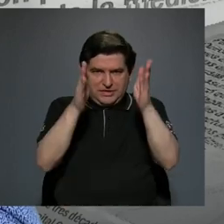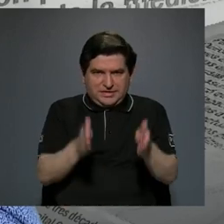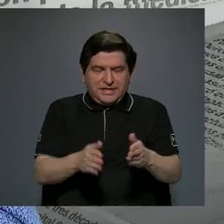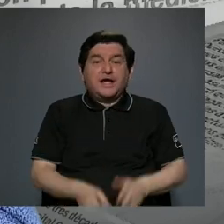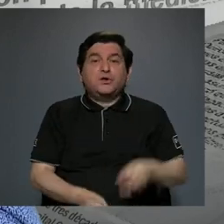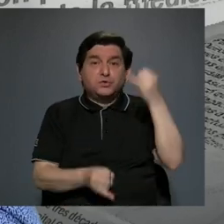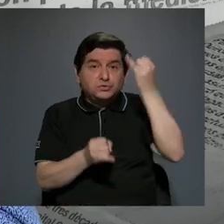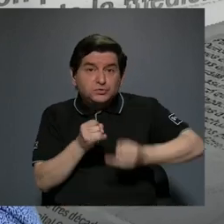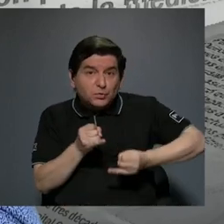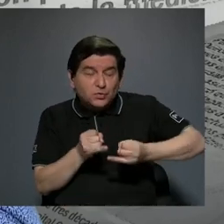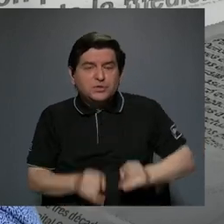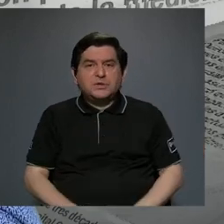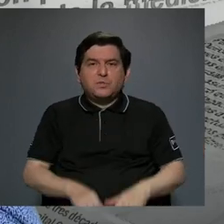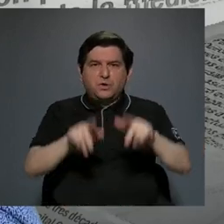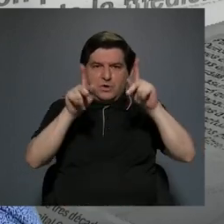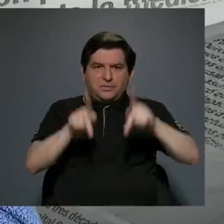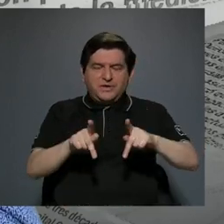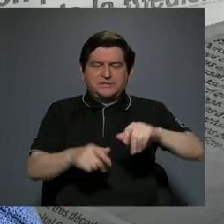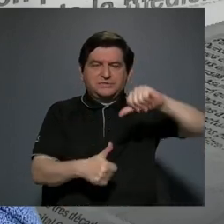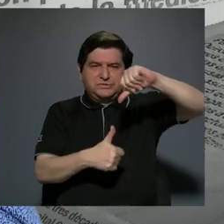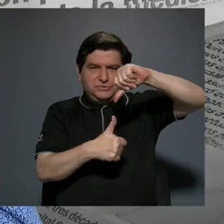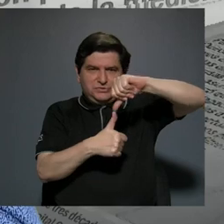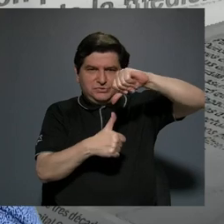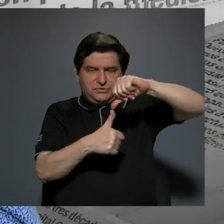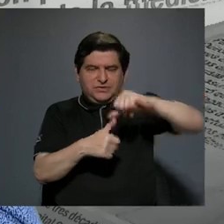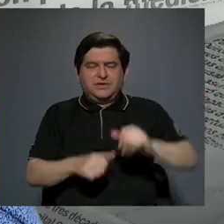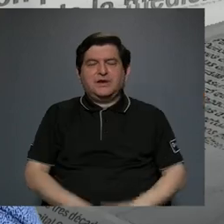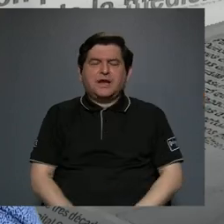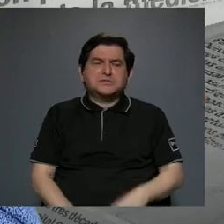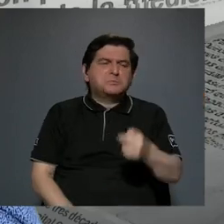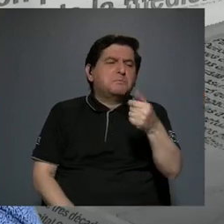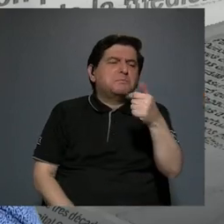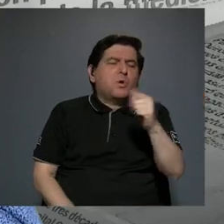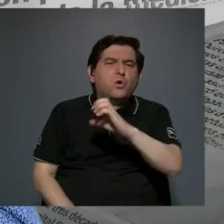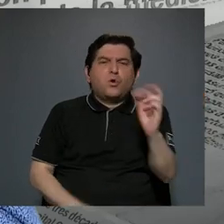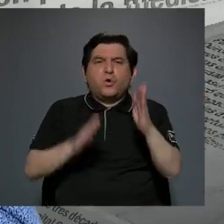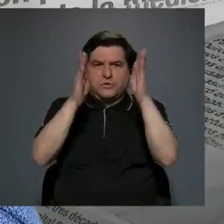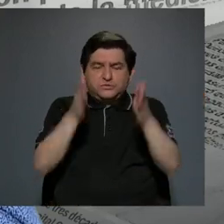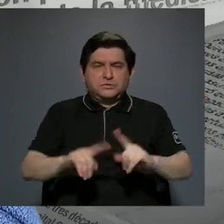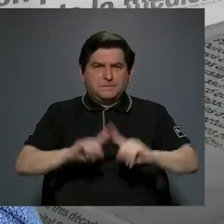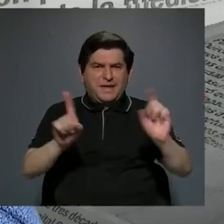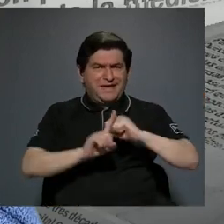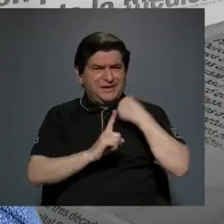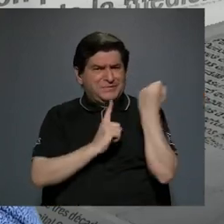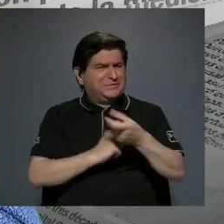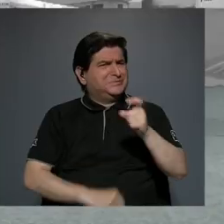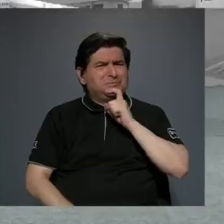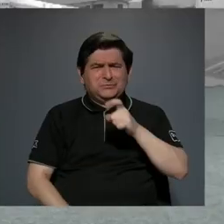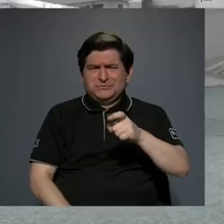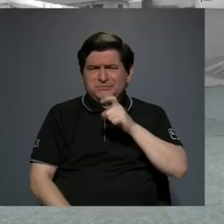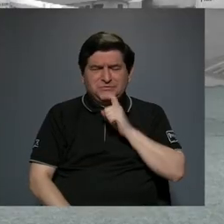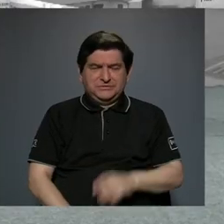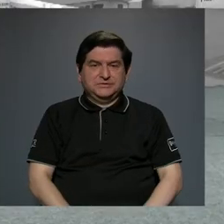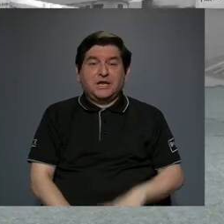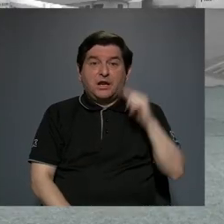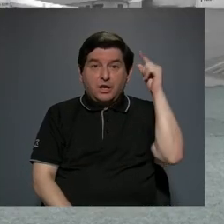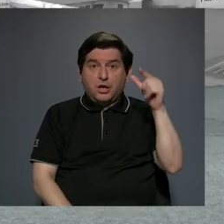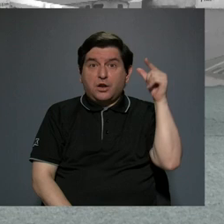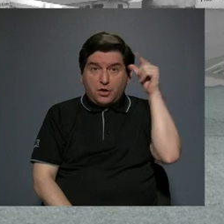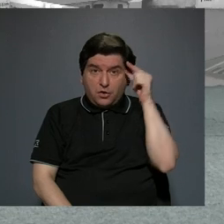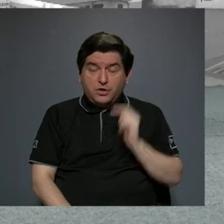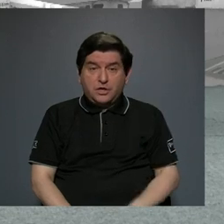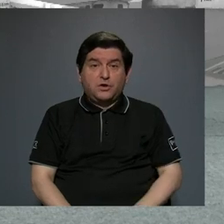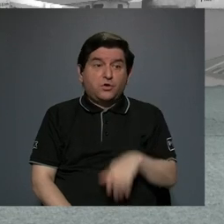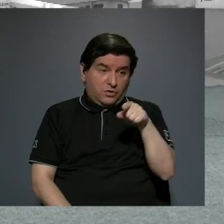de gente de Centroamérica y otros pocos de Costa Rica, pero sus condiciones eran muy difíciles. Por supuesto, iba a tocar